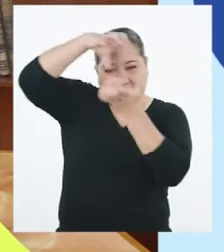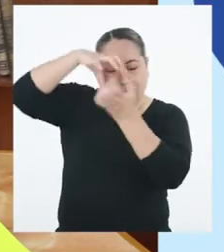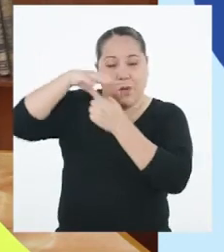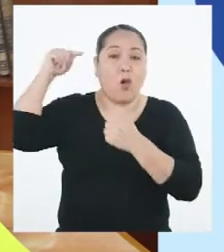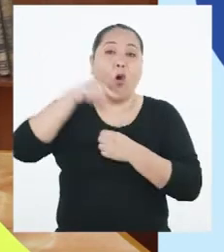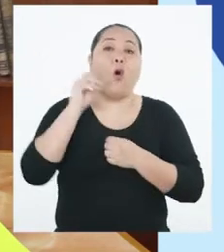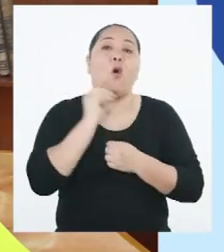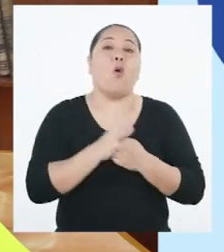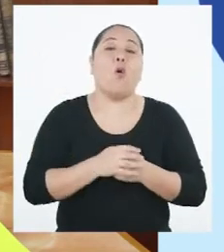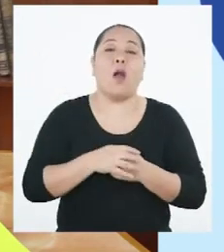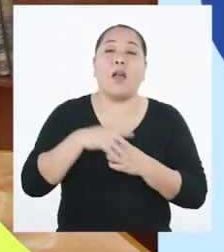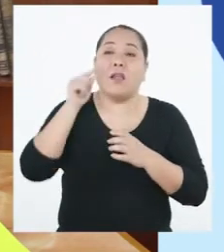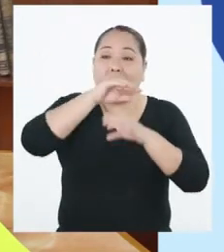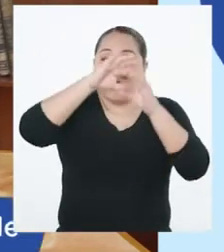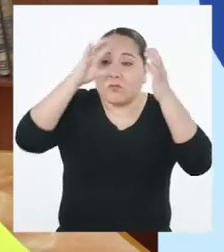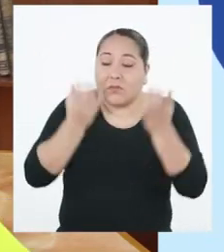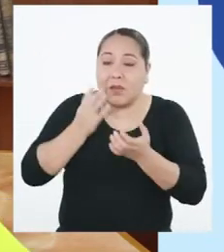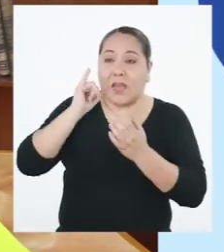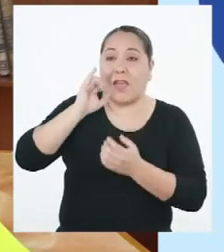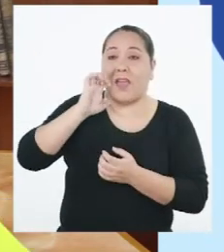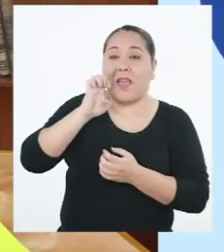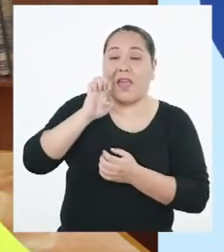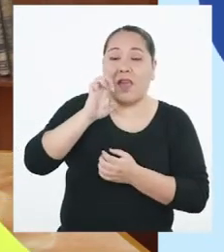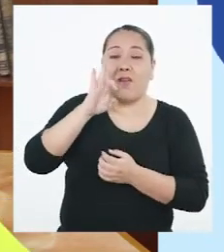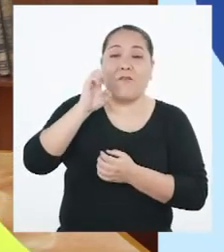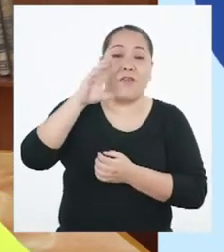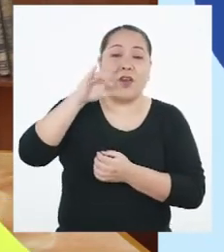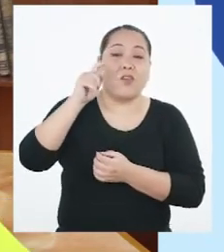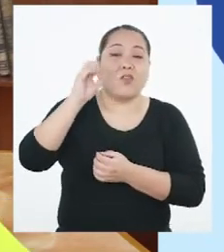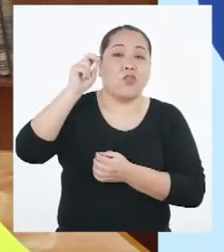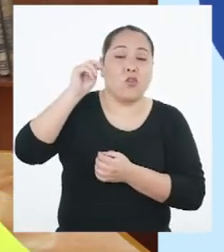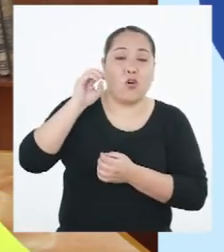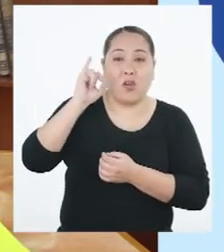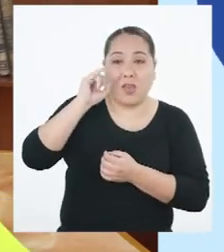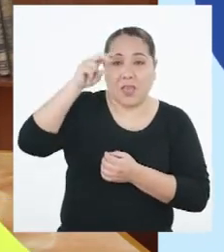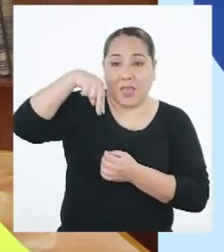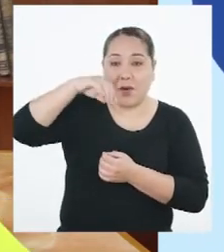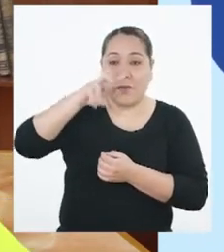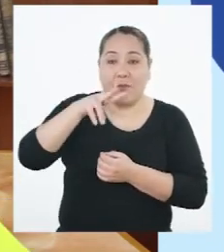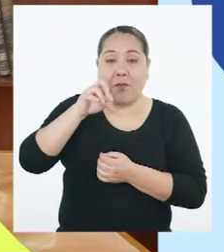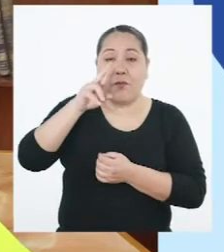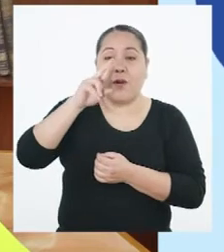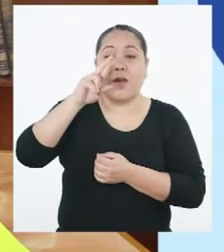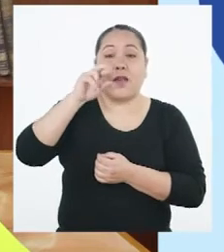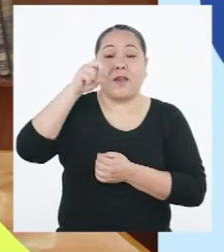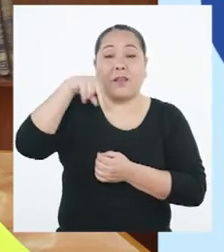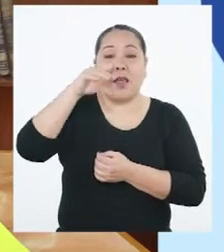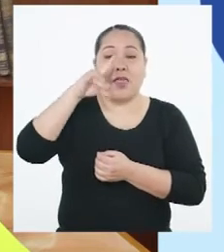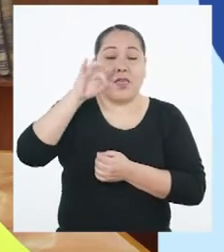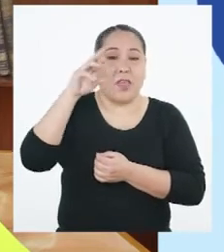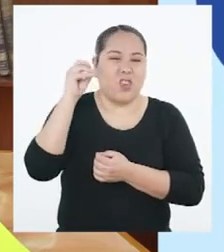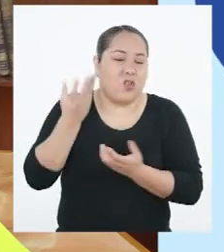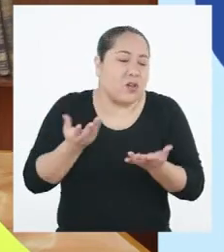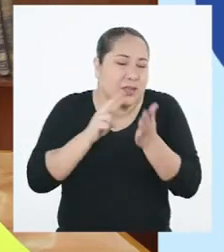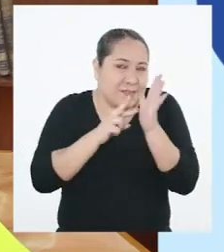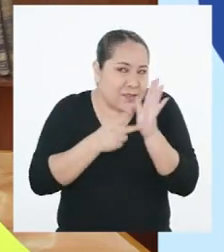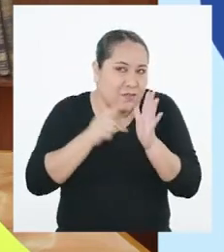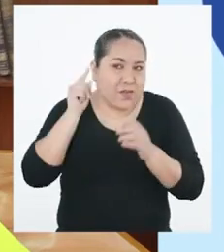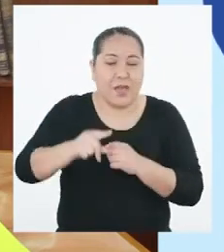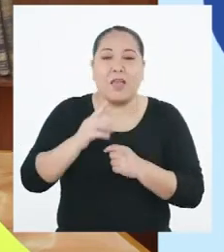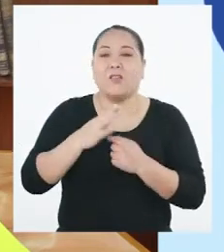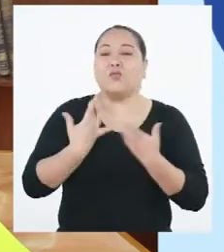o al efecto invernadero. Recordemos, el efecto invernadero lo podemos entender